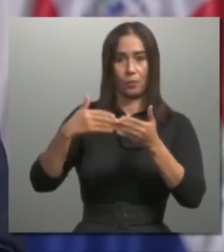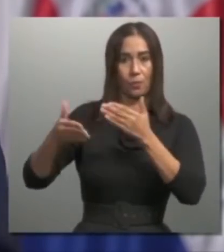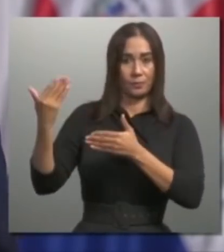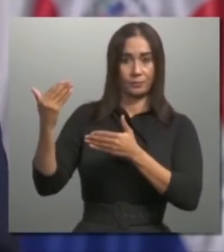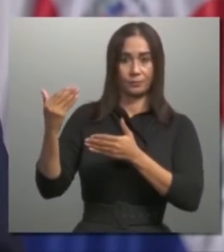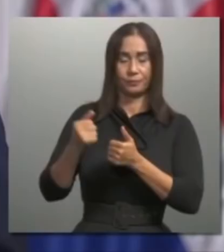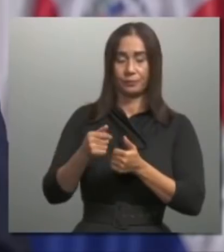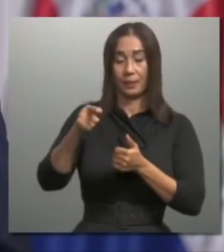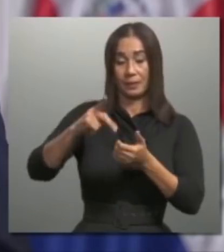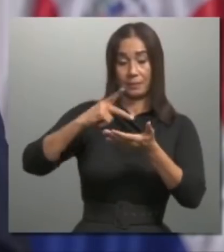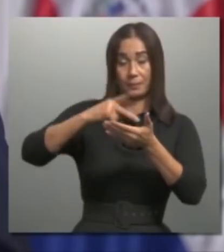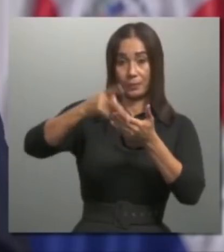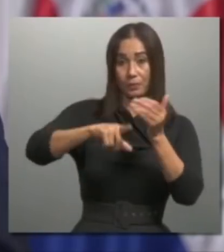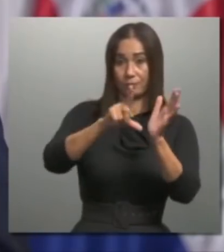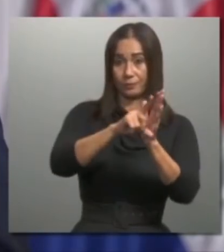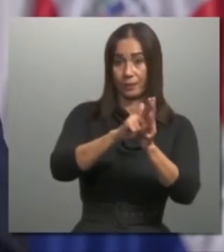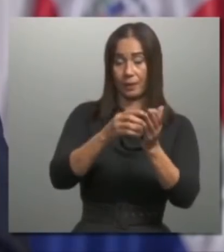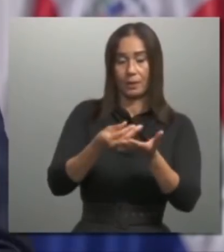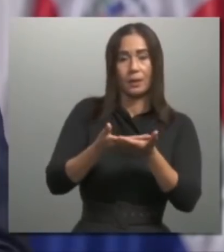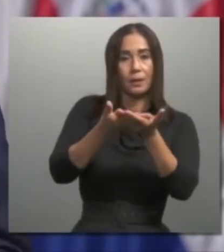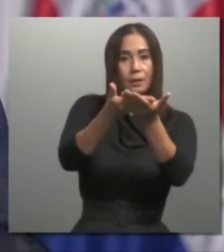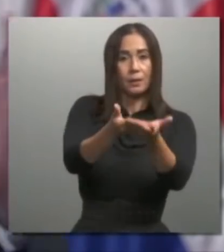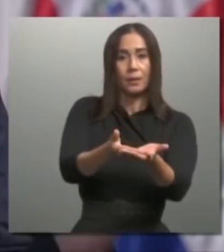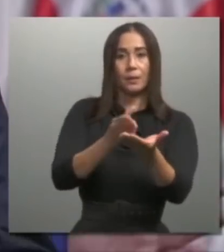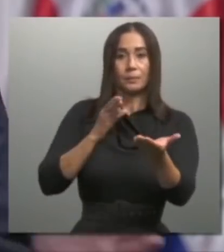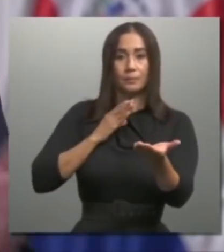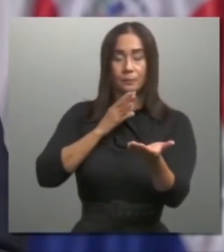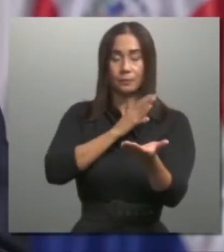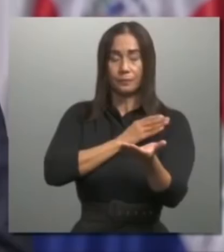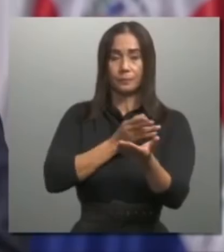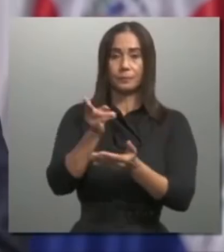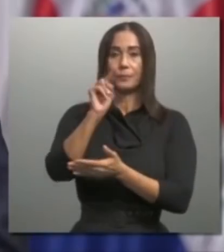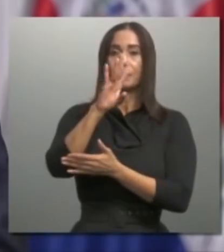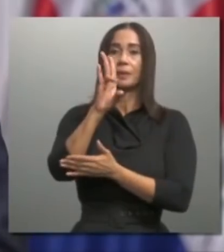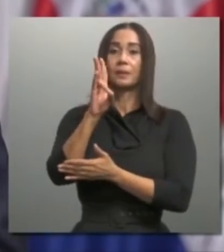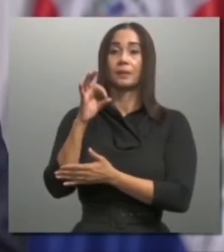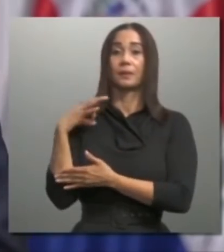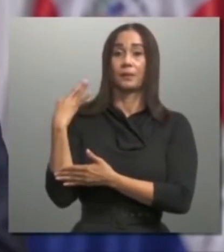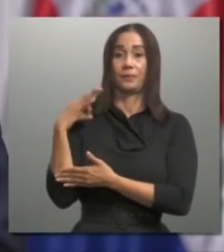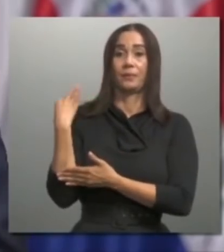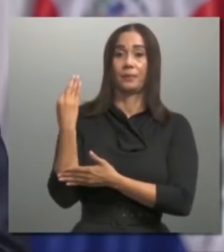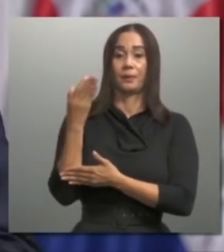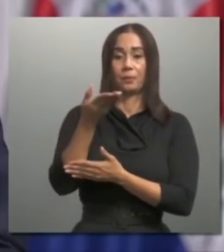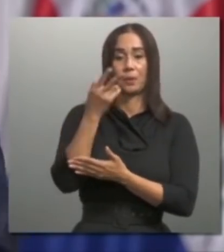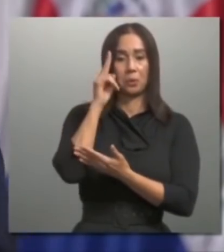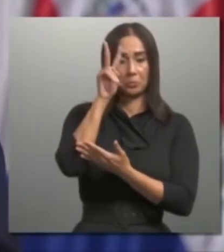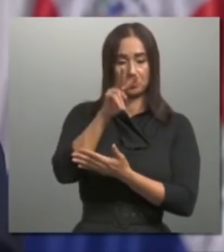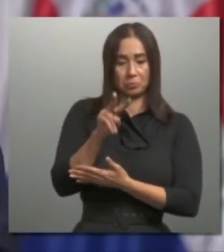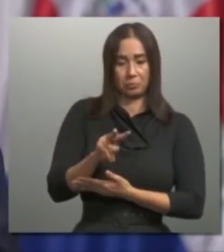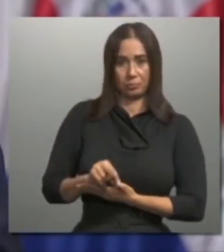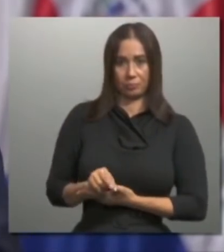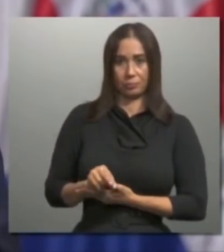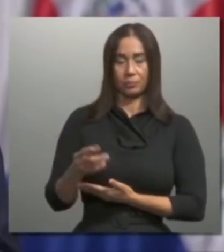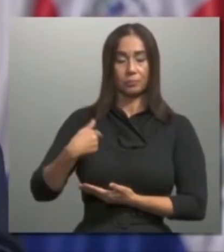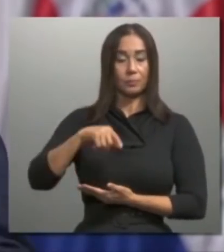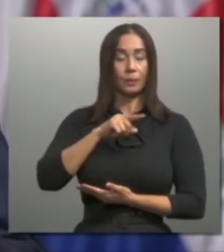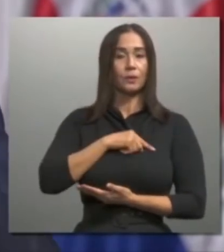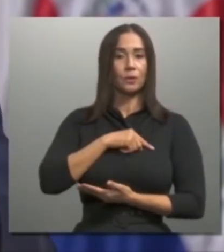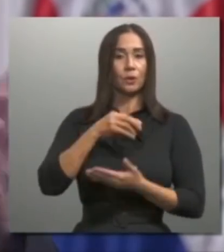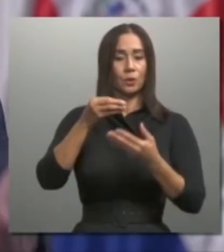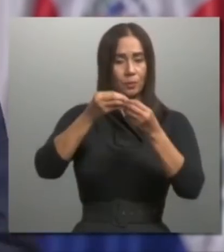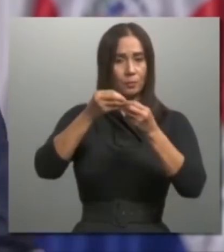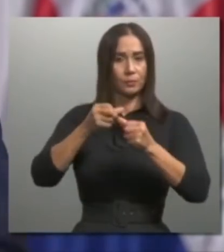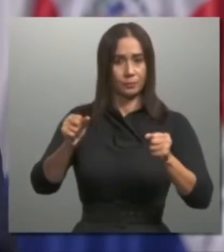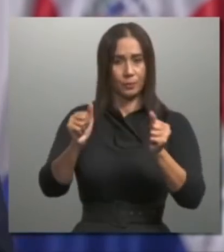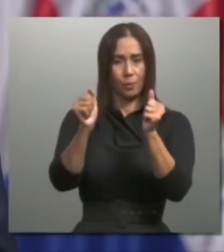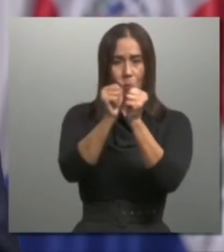Este proyecto de ley será sometido al Congreso el próximo 27 de febrero. Vamos a dar soluciones. Vamos a